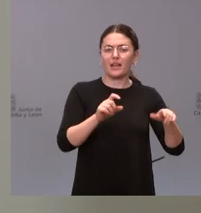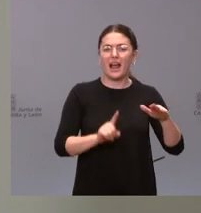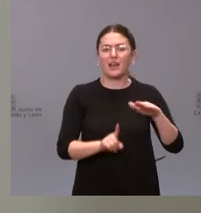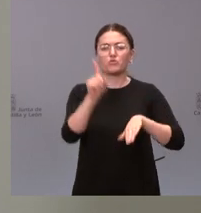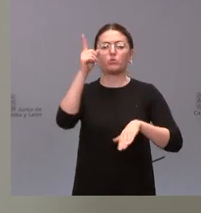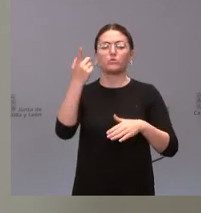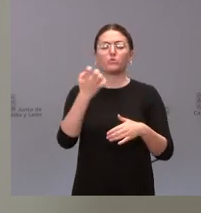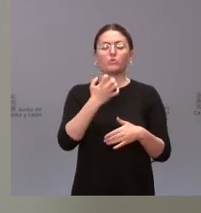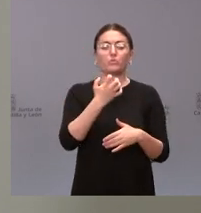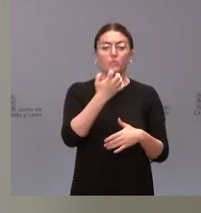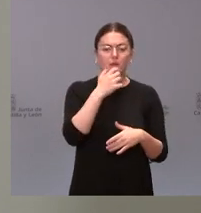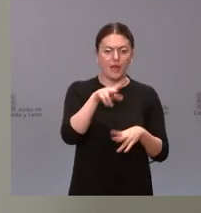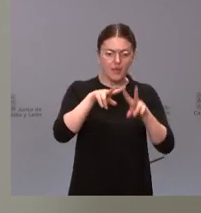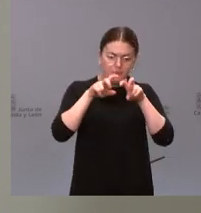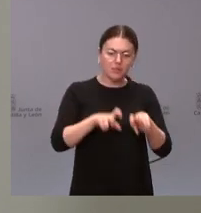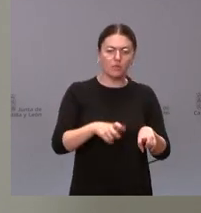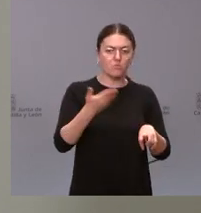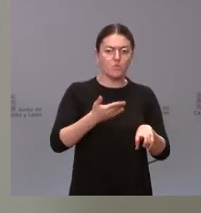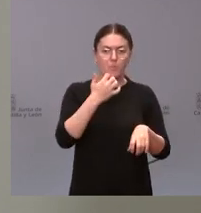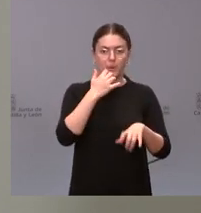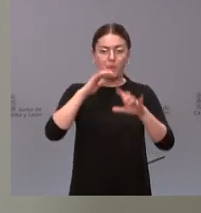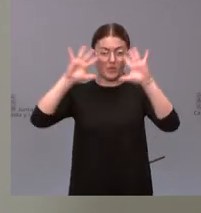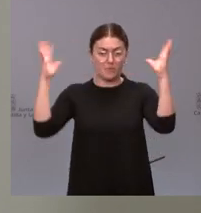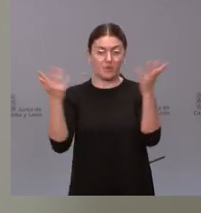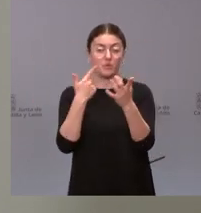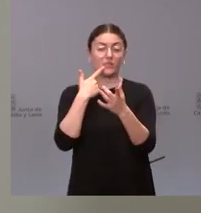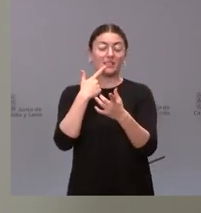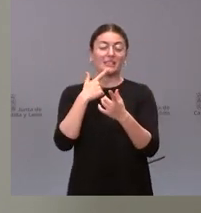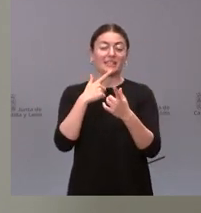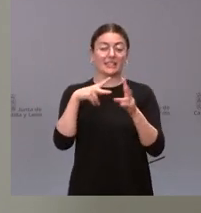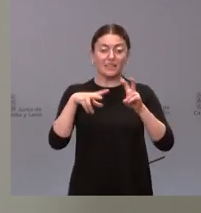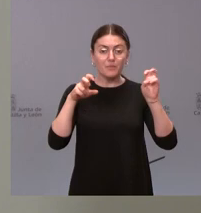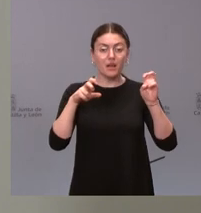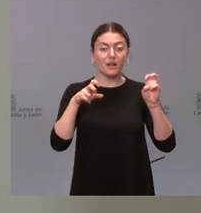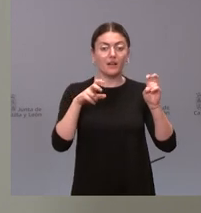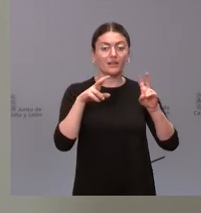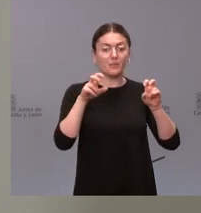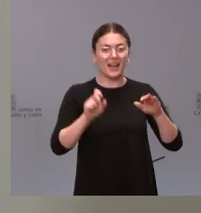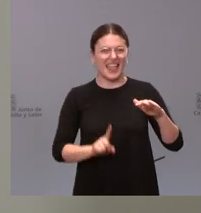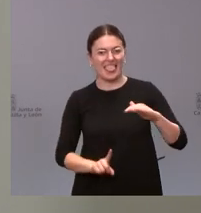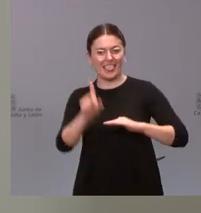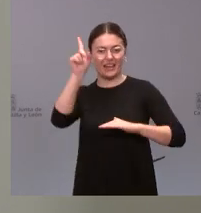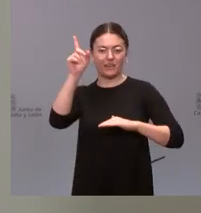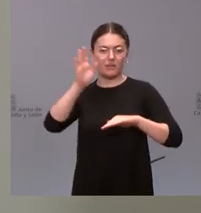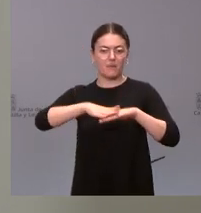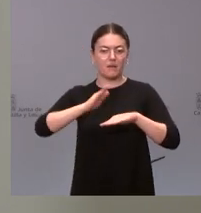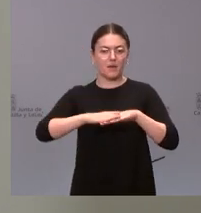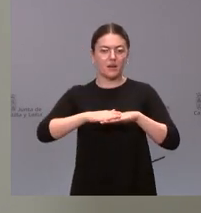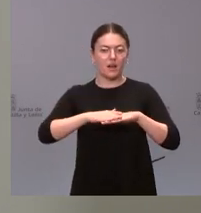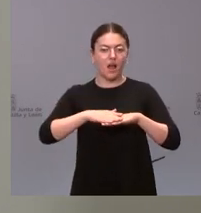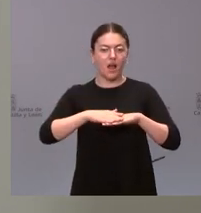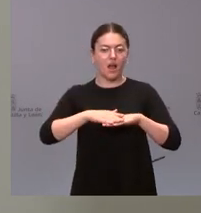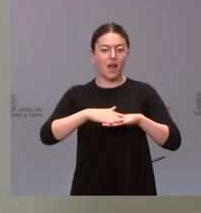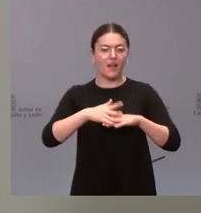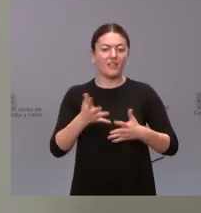caso en el espacio en materia de dirigibles para la oferta de servicios